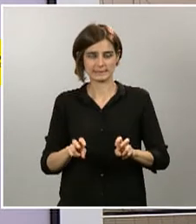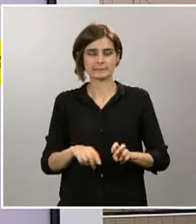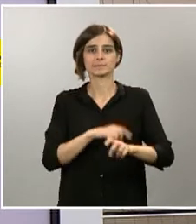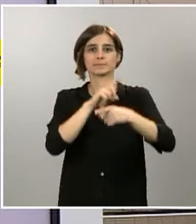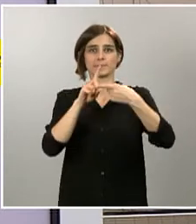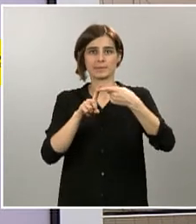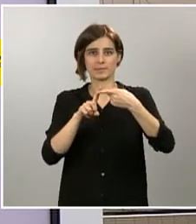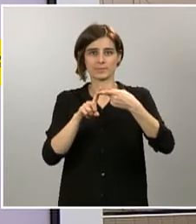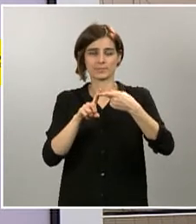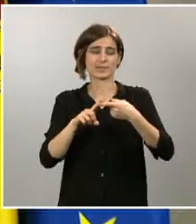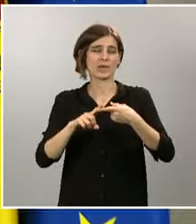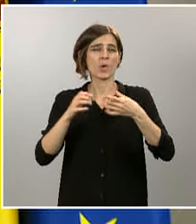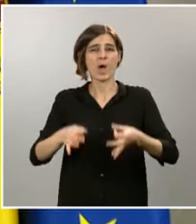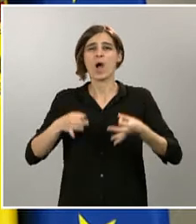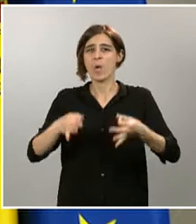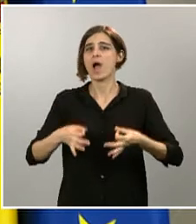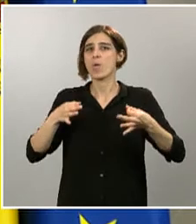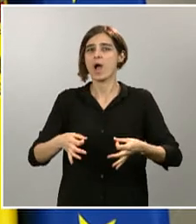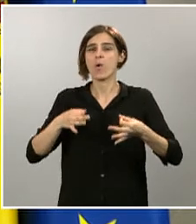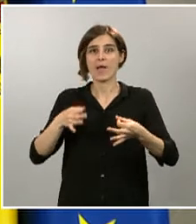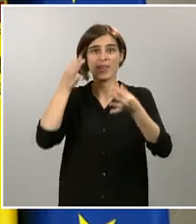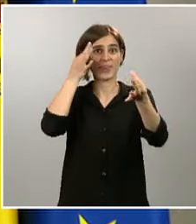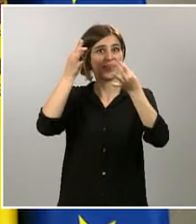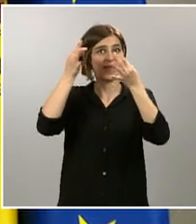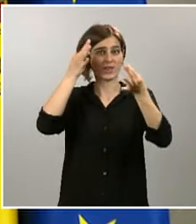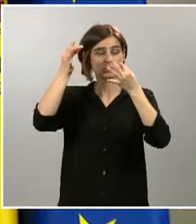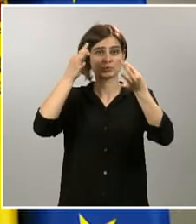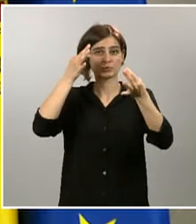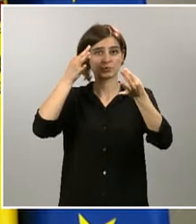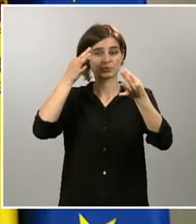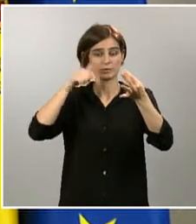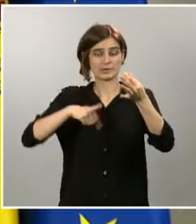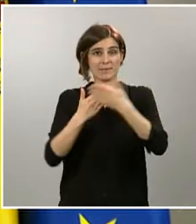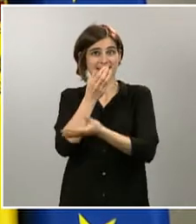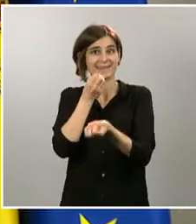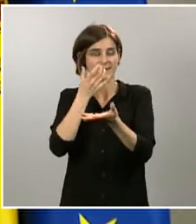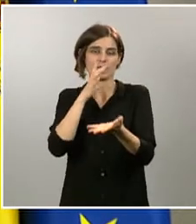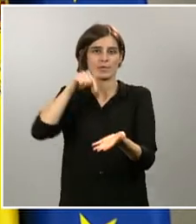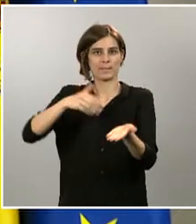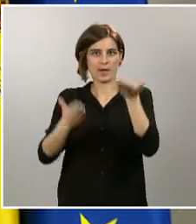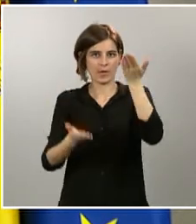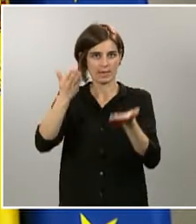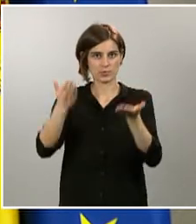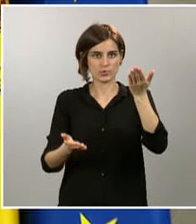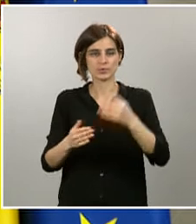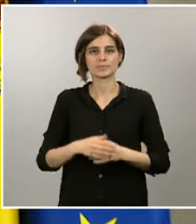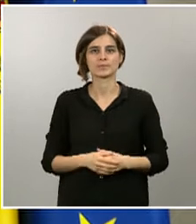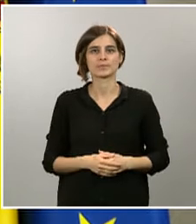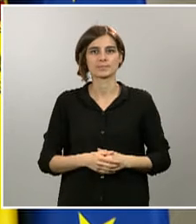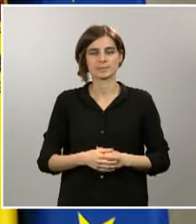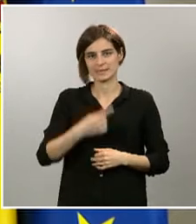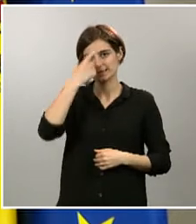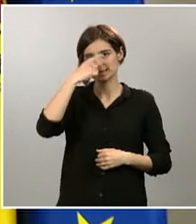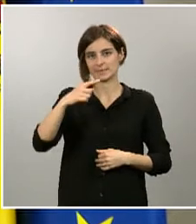viene siendo habitual, una valoración de los datos que hemos dado a conocer esta mañana. Saben ustedes que hemos tenido un incremento de nuevos casos